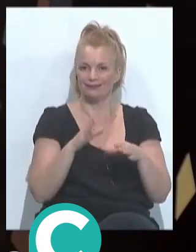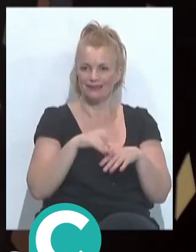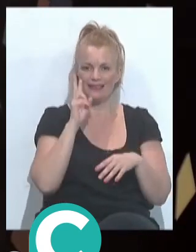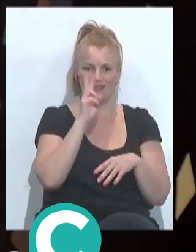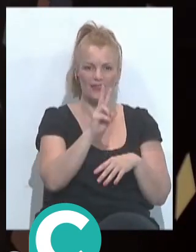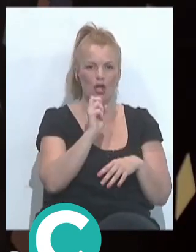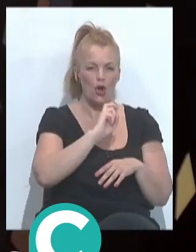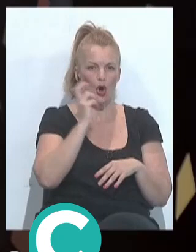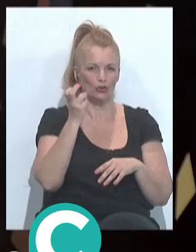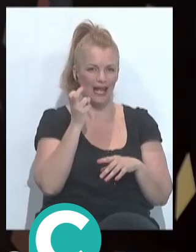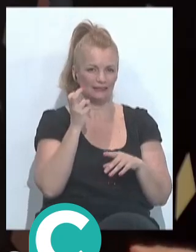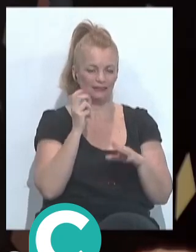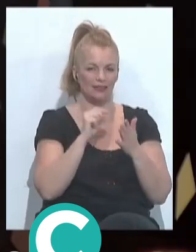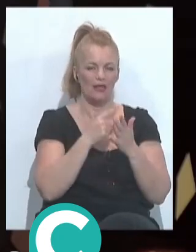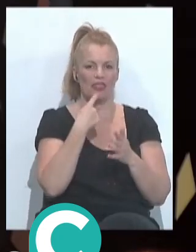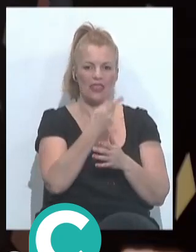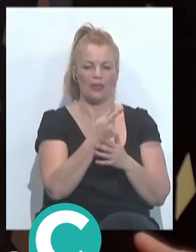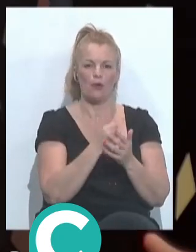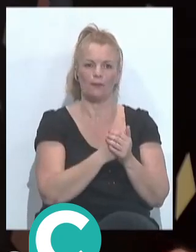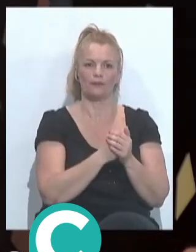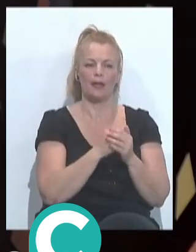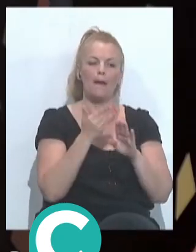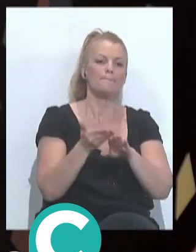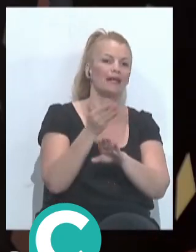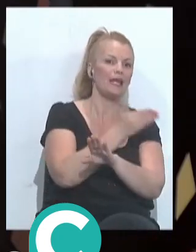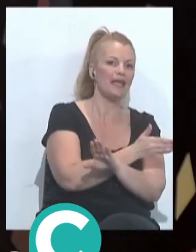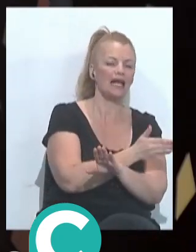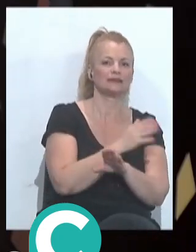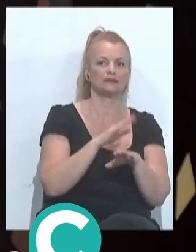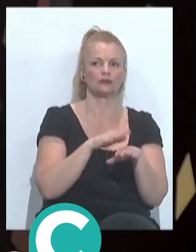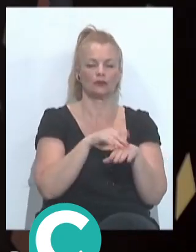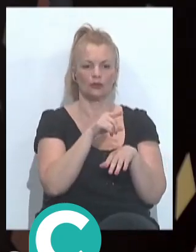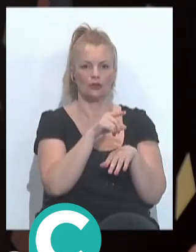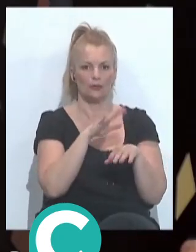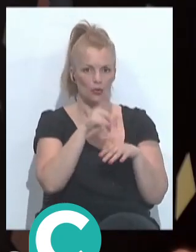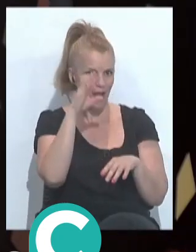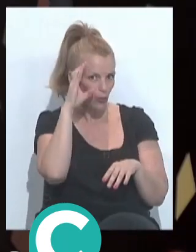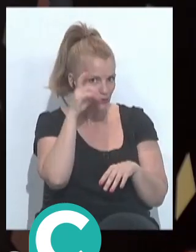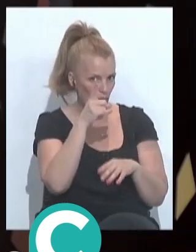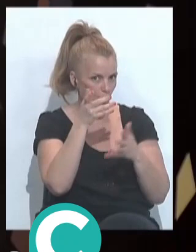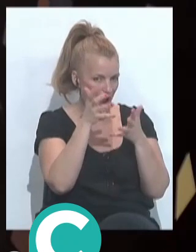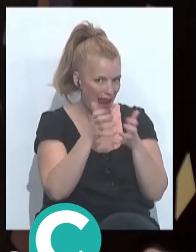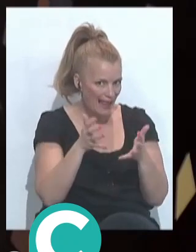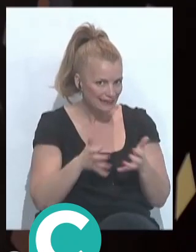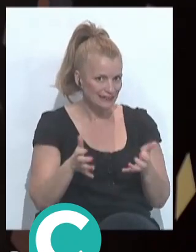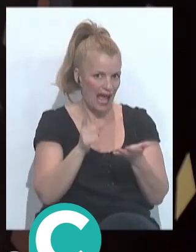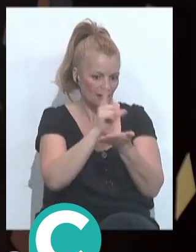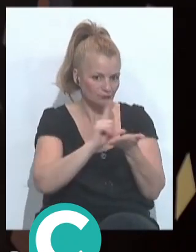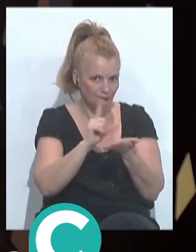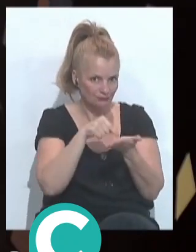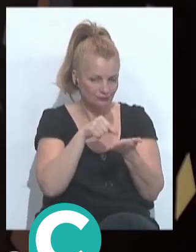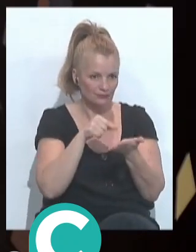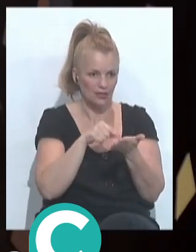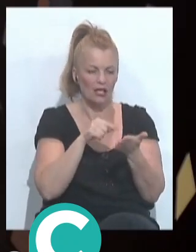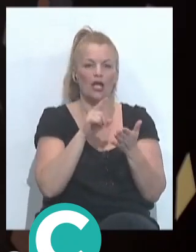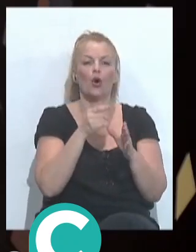también de otra perspectiva, Que muchas veces decimos, es preliminares, pero ya apuntan a la fina. tú dices, bueno, pero has escuchado las letras, porque realmente estamos ante un concurso